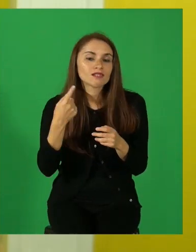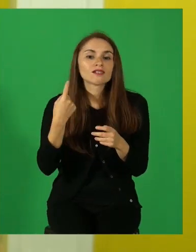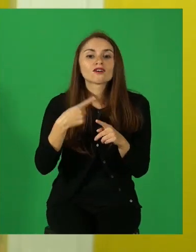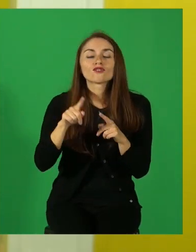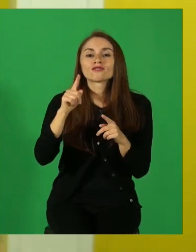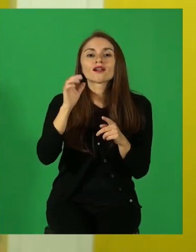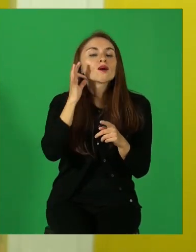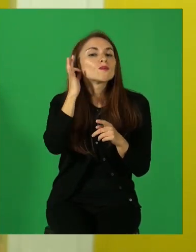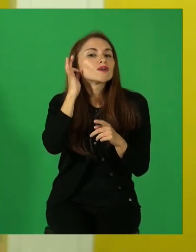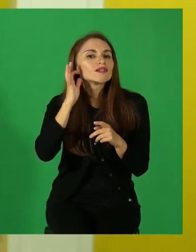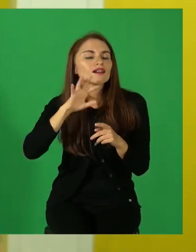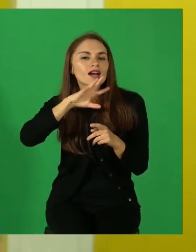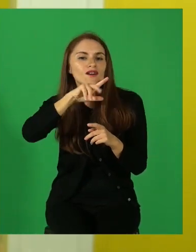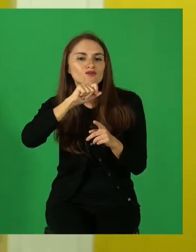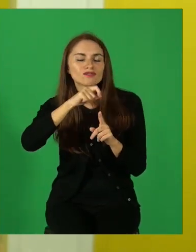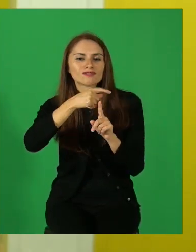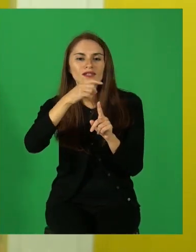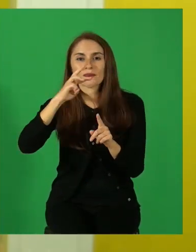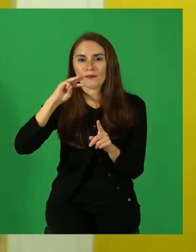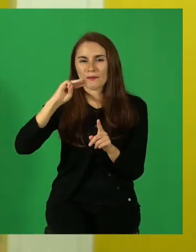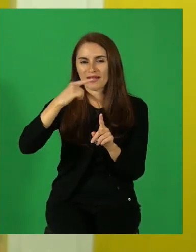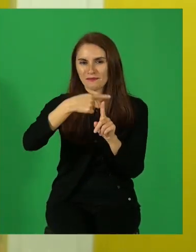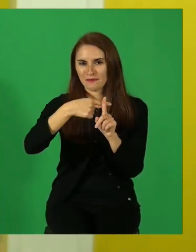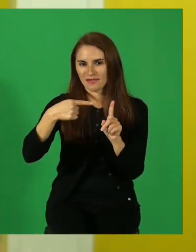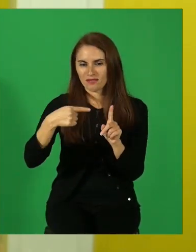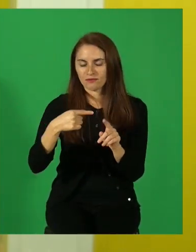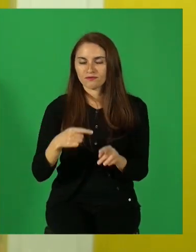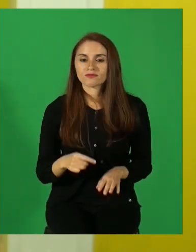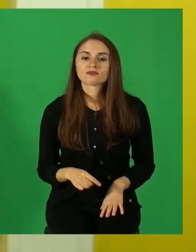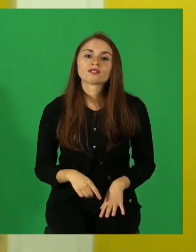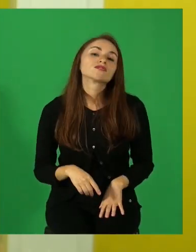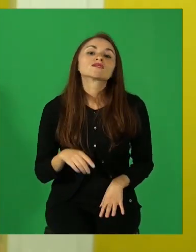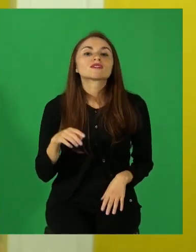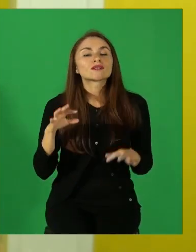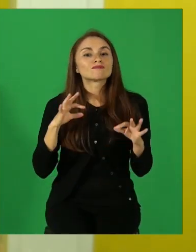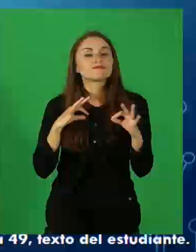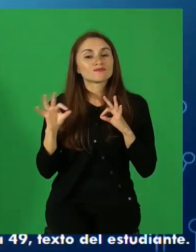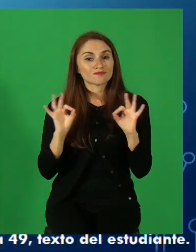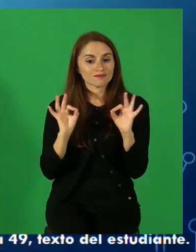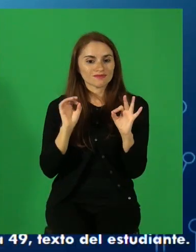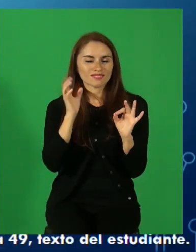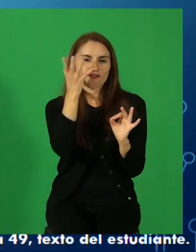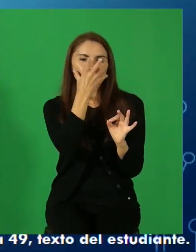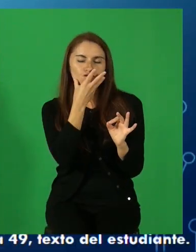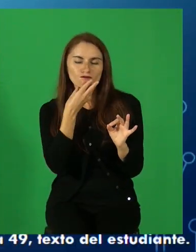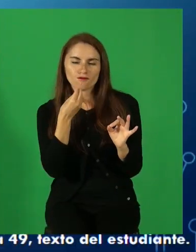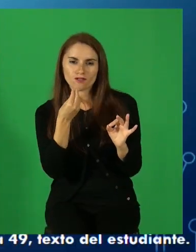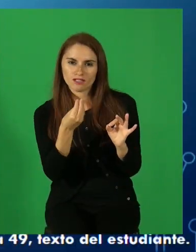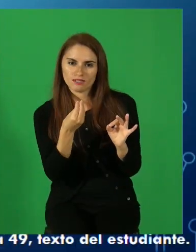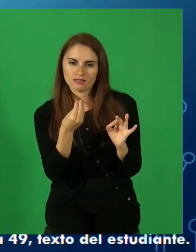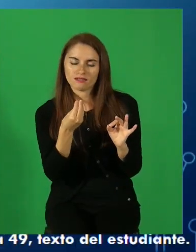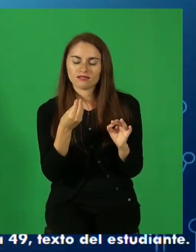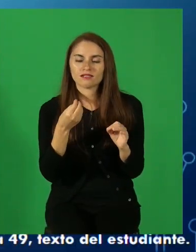mencionar una característica que los defina, la dama sería la belleza, la virtud y la bondad.